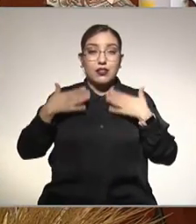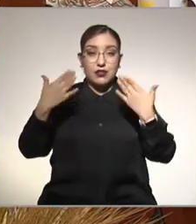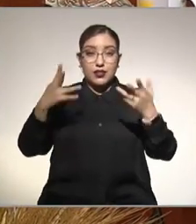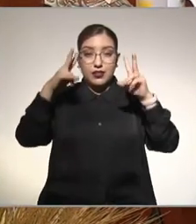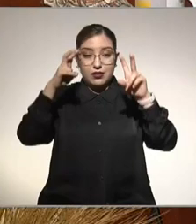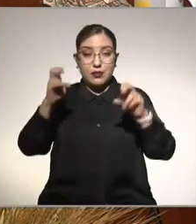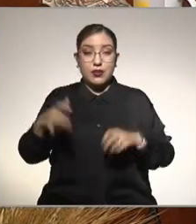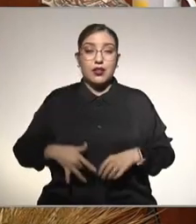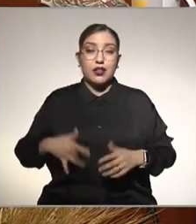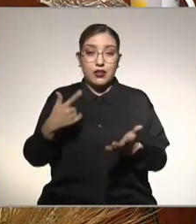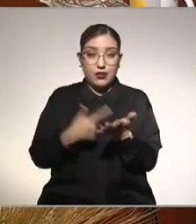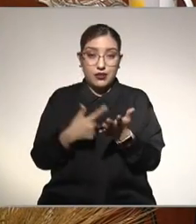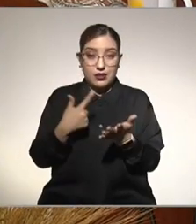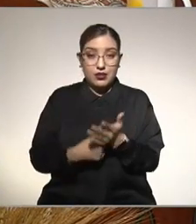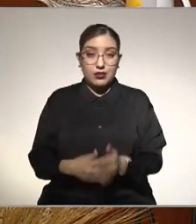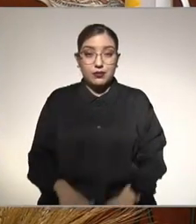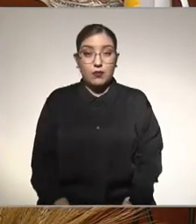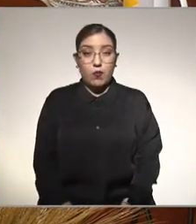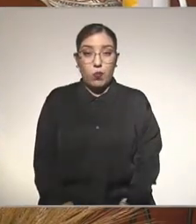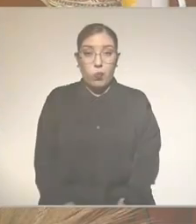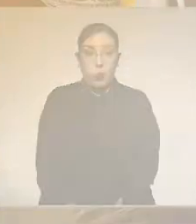graso ahorita regresamos con ustedes